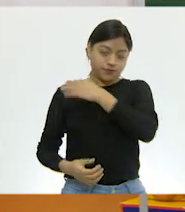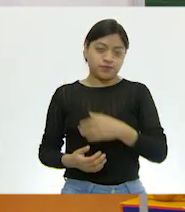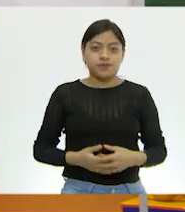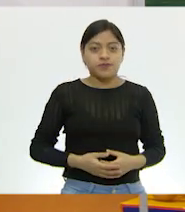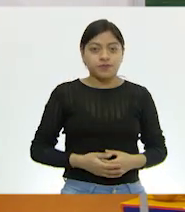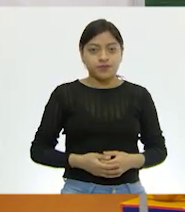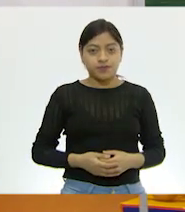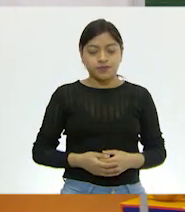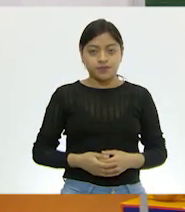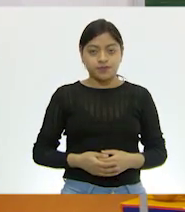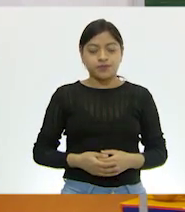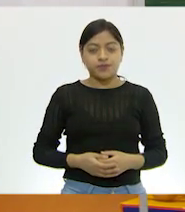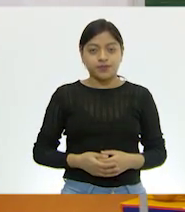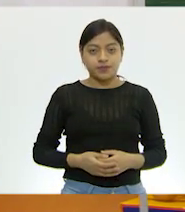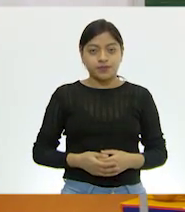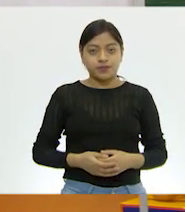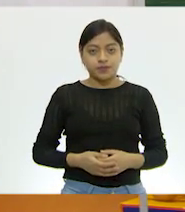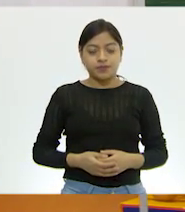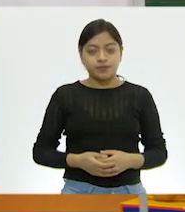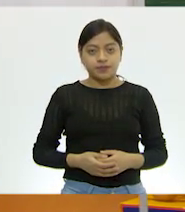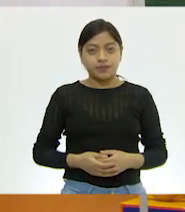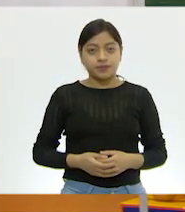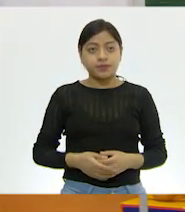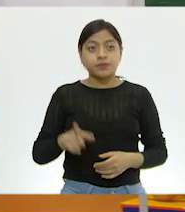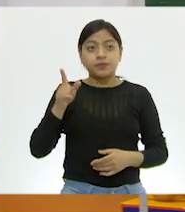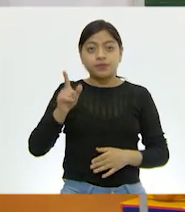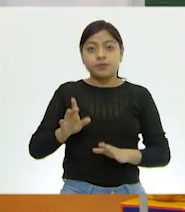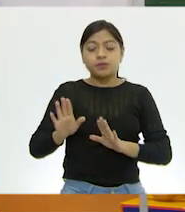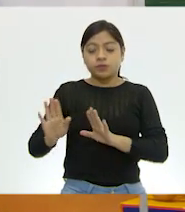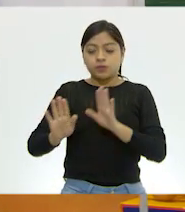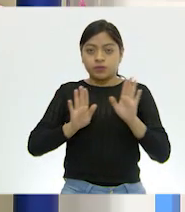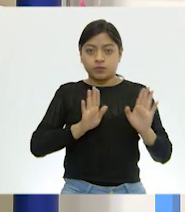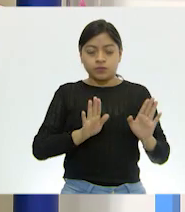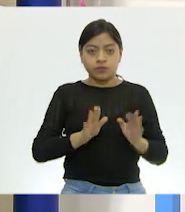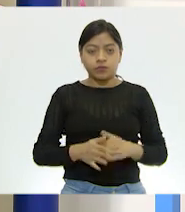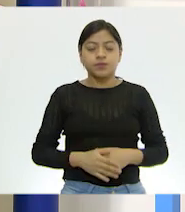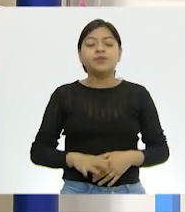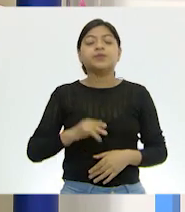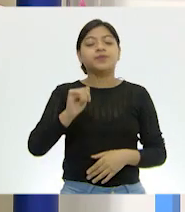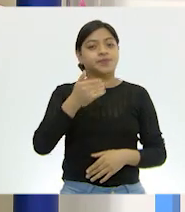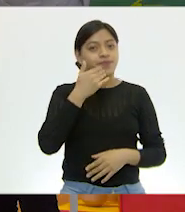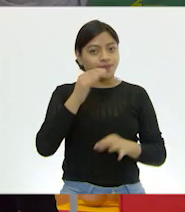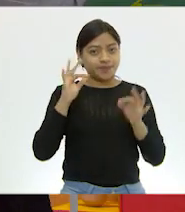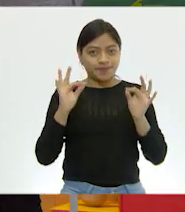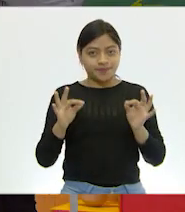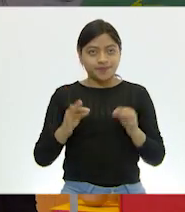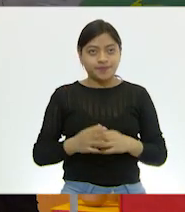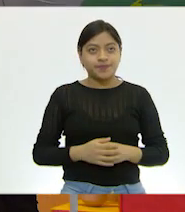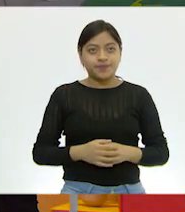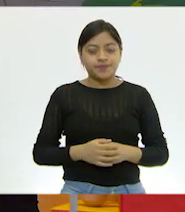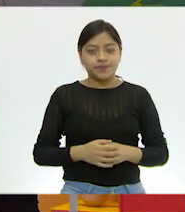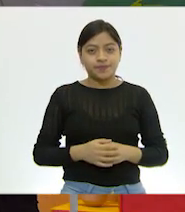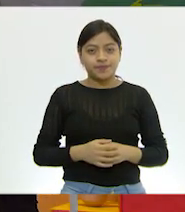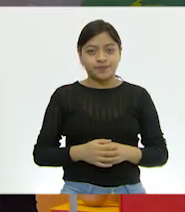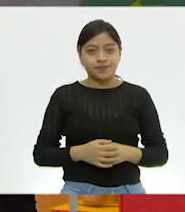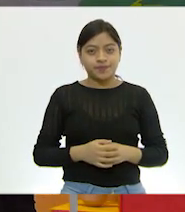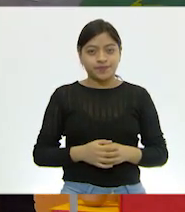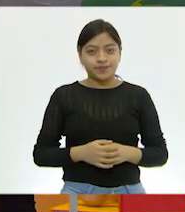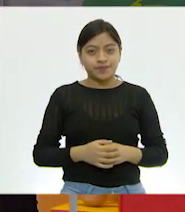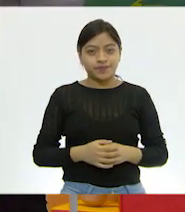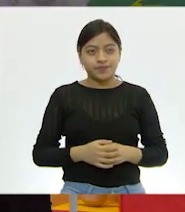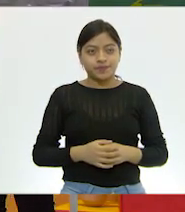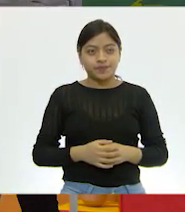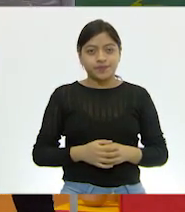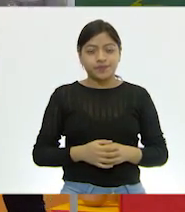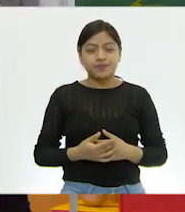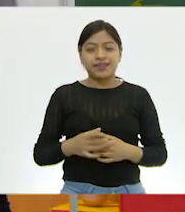los... ándale, ahí está súper bien para que no tapemos el dibujo. Los pulmones. Perfecto. Y entonces, ver, la